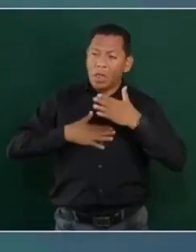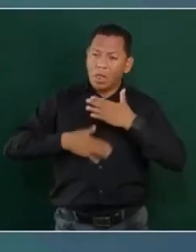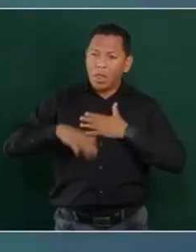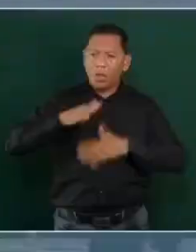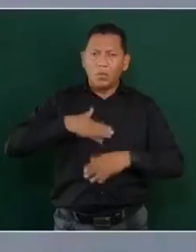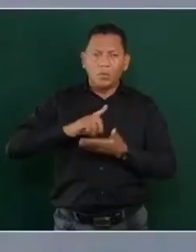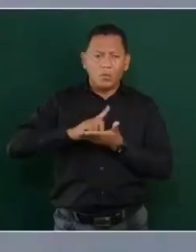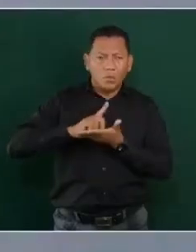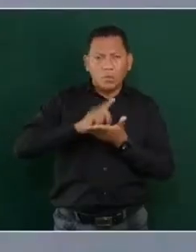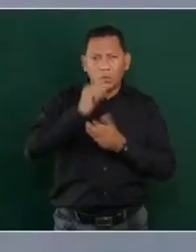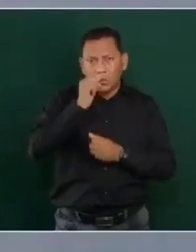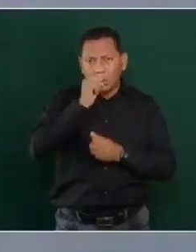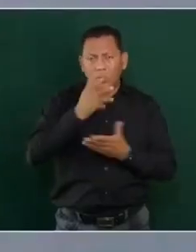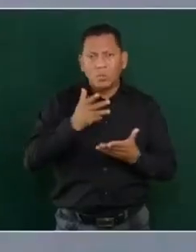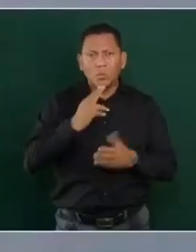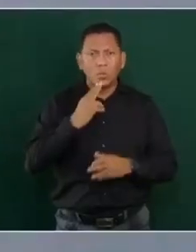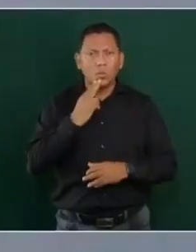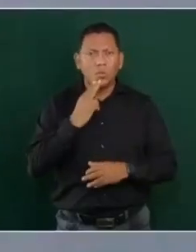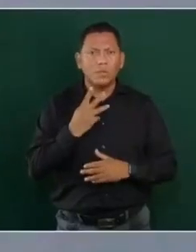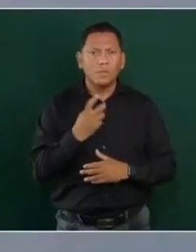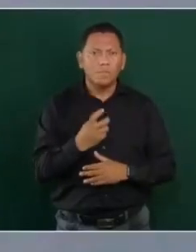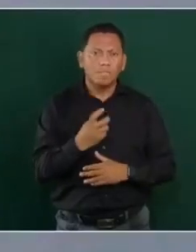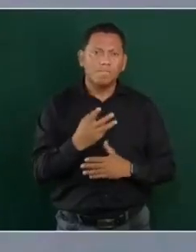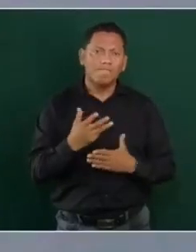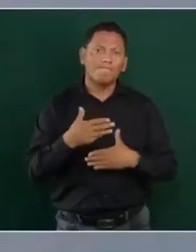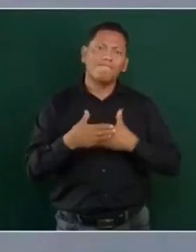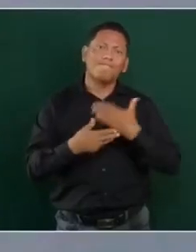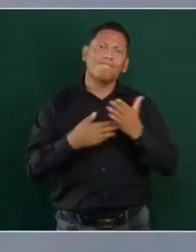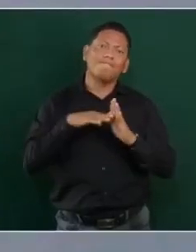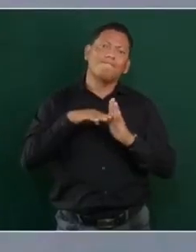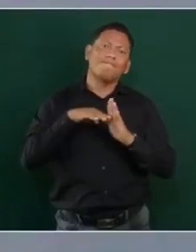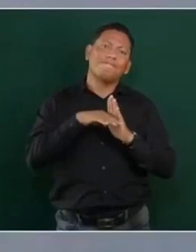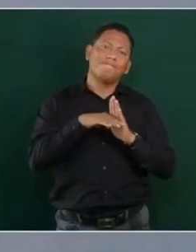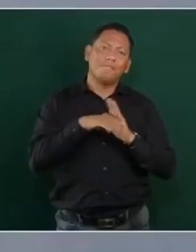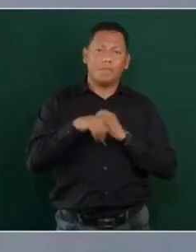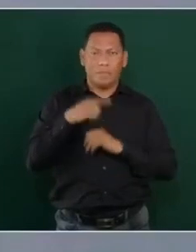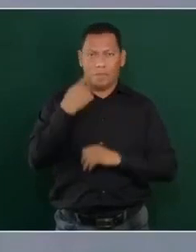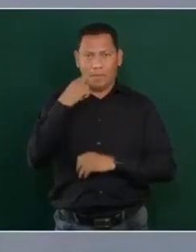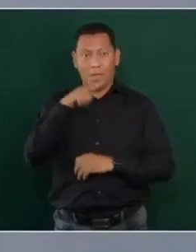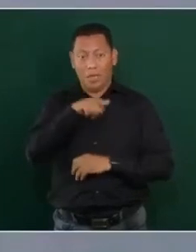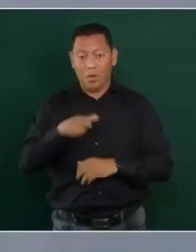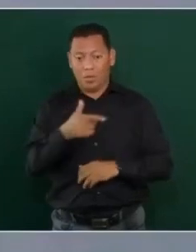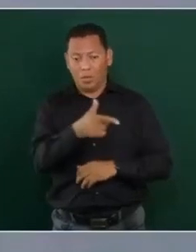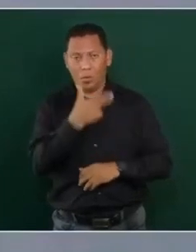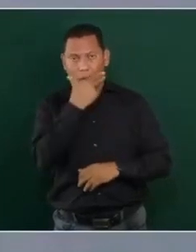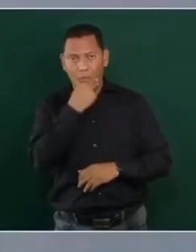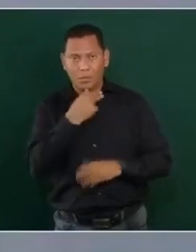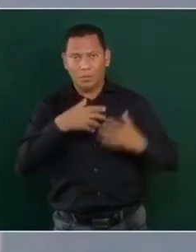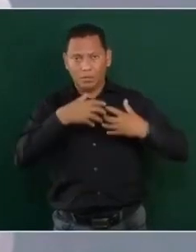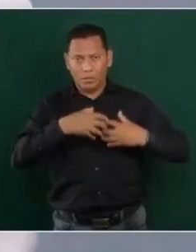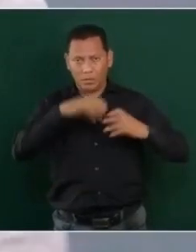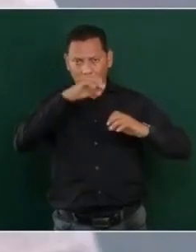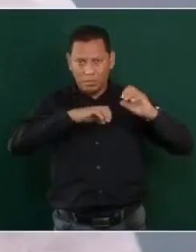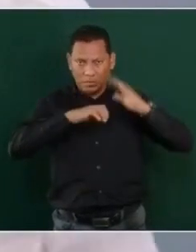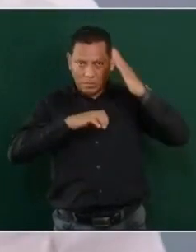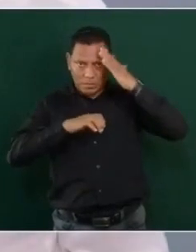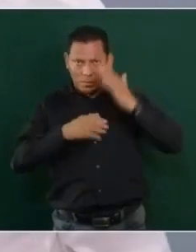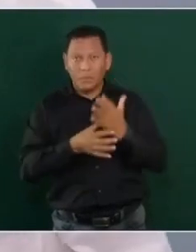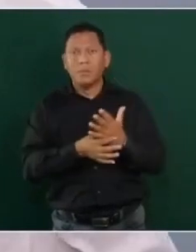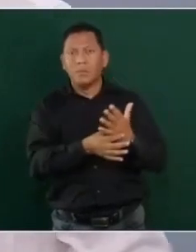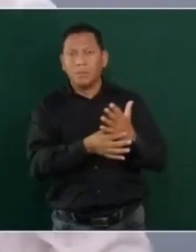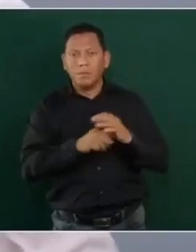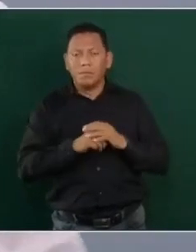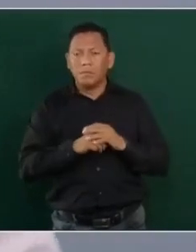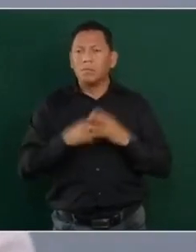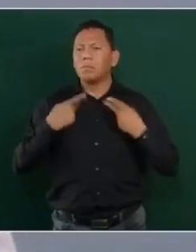Me decía un dirigente empresarial en Guanajuato que de cada 10